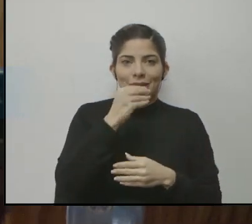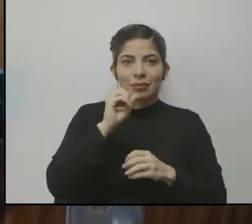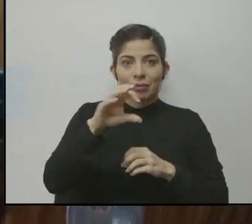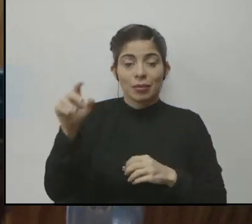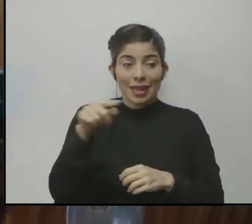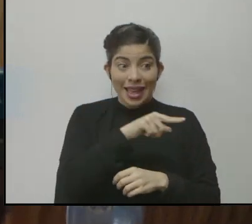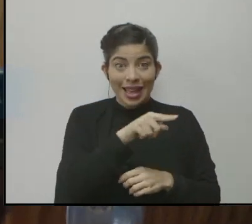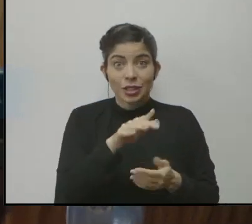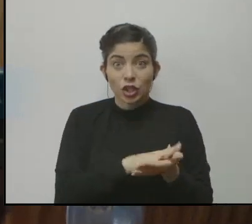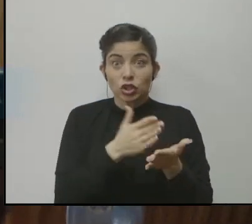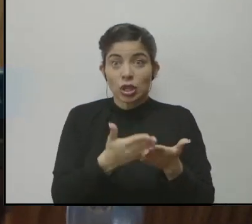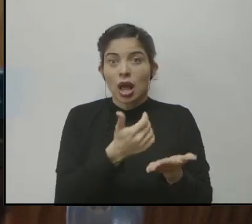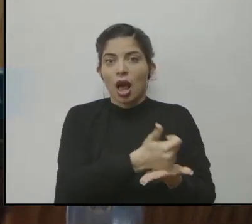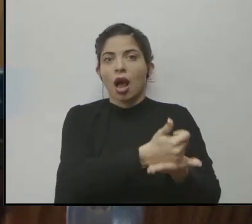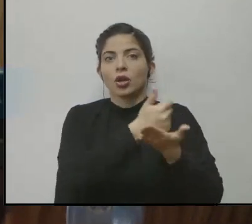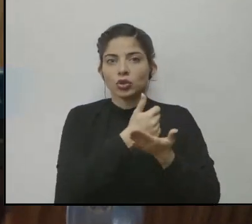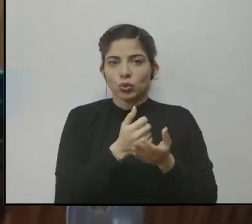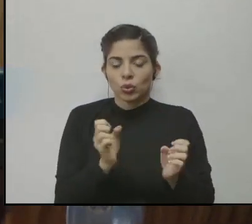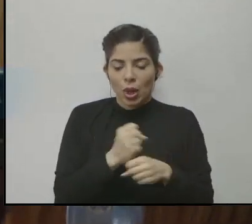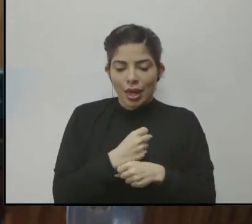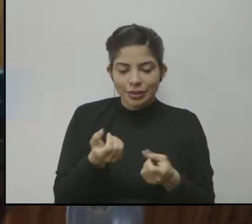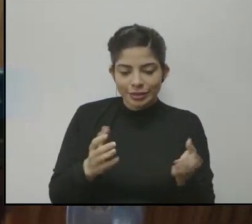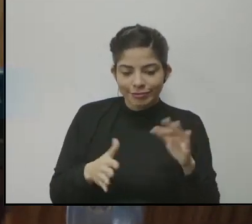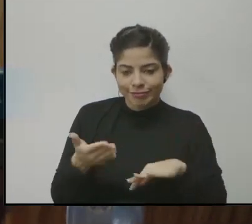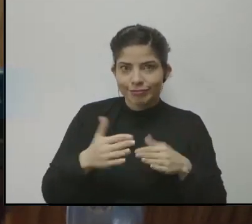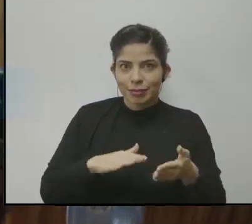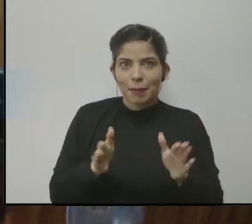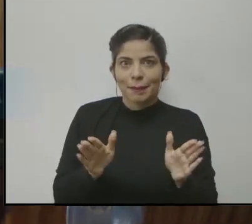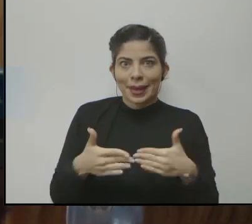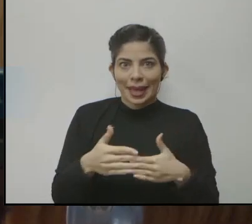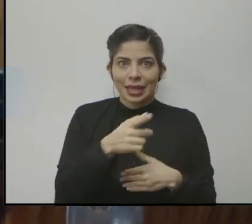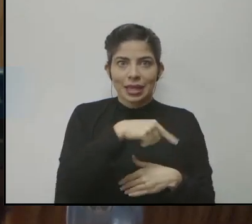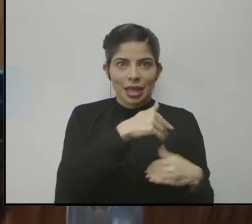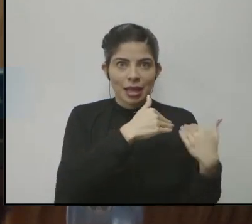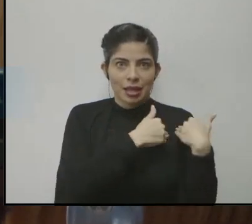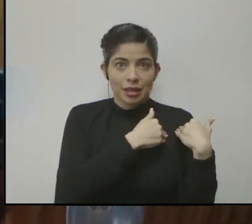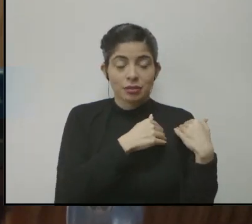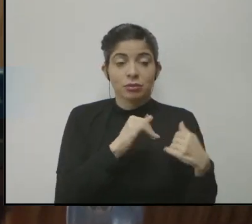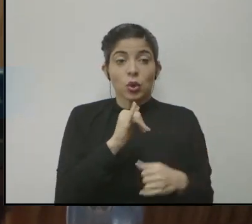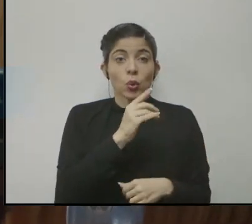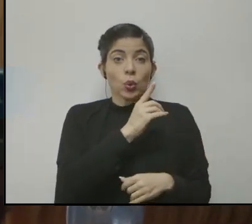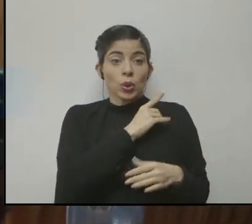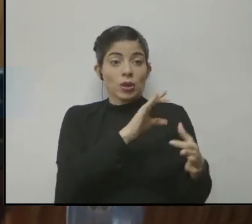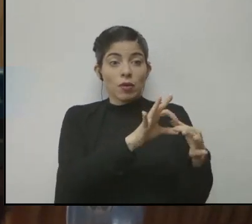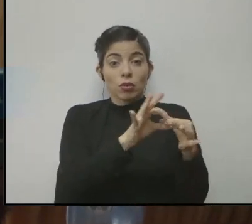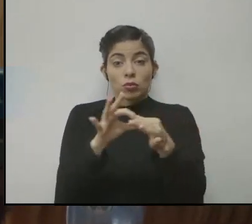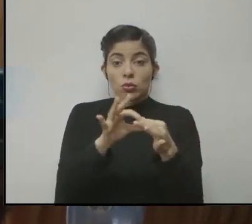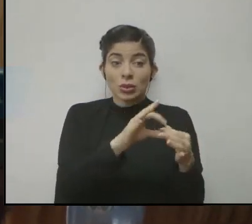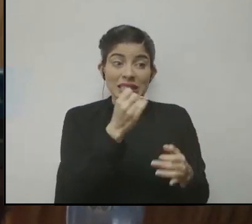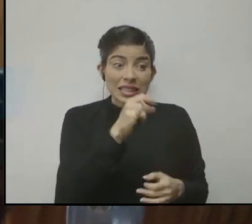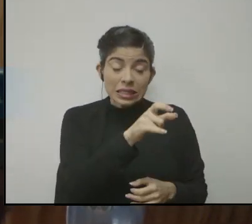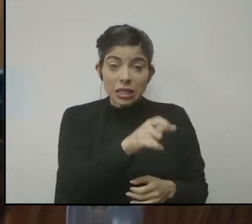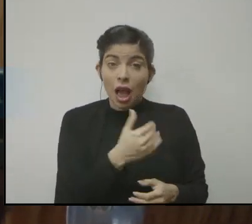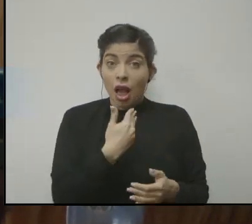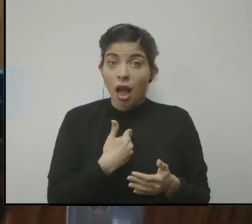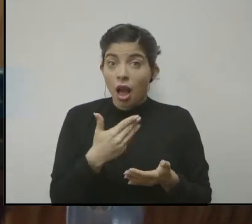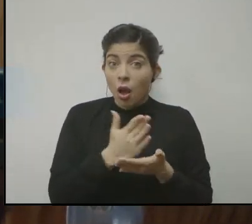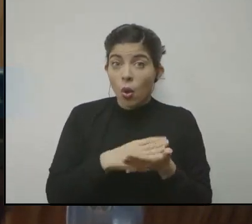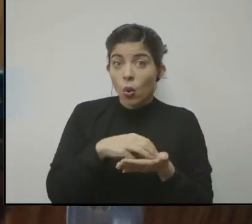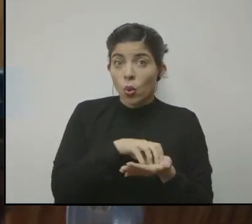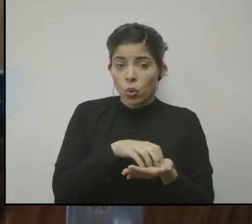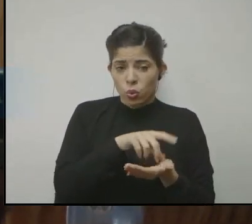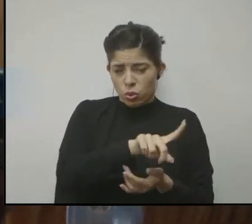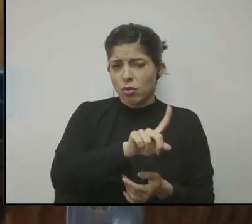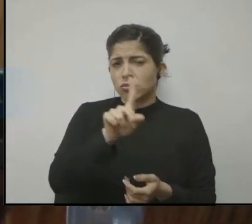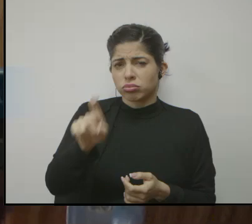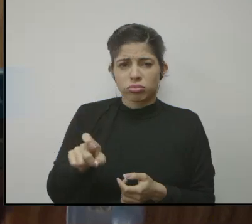nos colabora en la elaboración de esos paquetes escolares. Y en esa relación con la Junta, pues, si tiene alguna duda la señora trabajadora, pues,